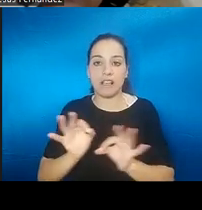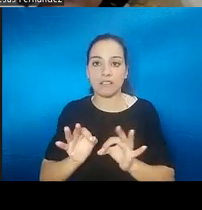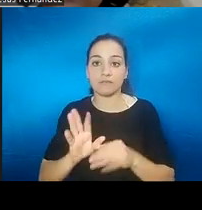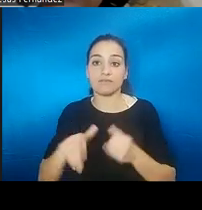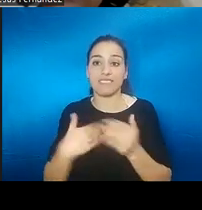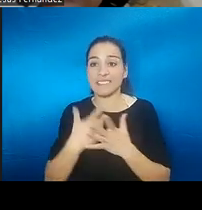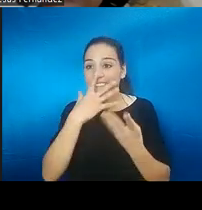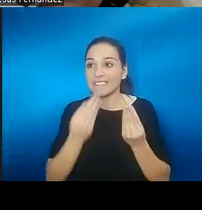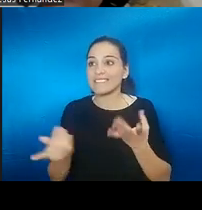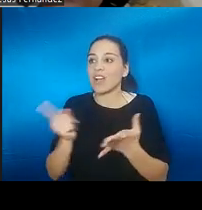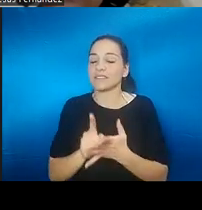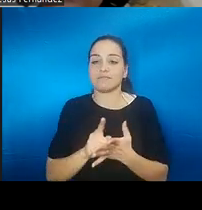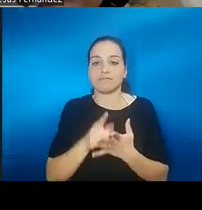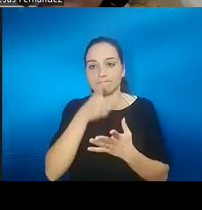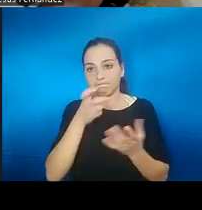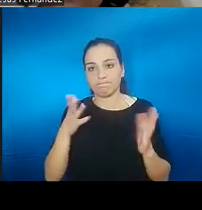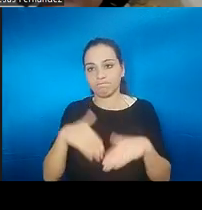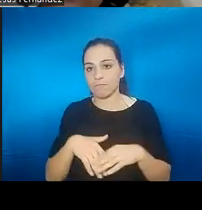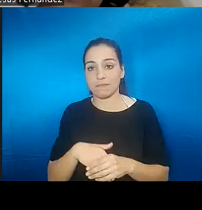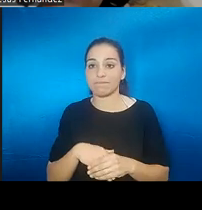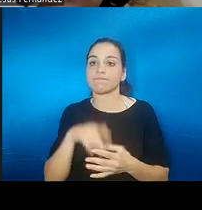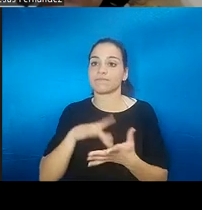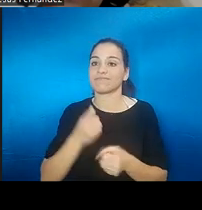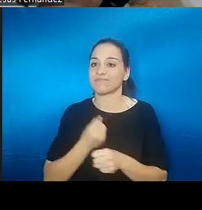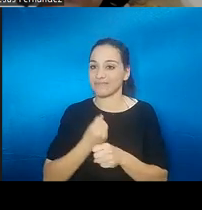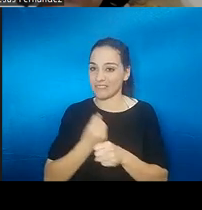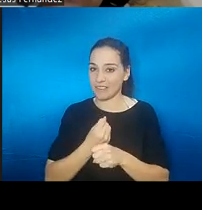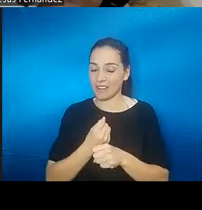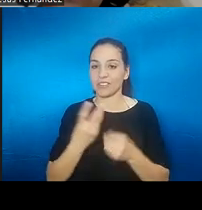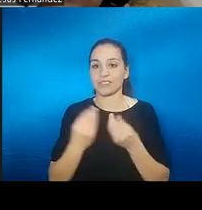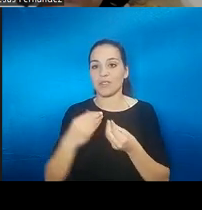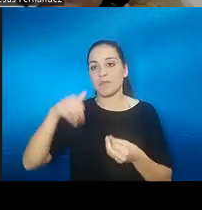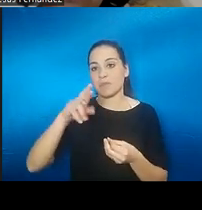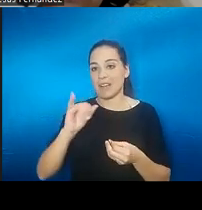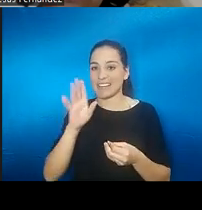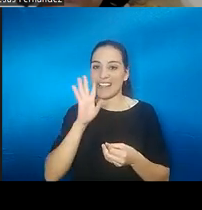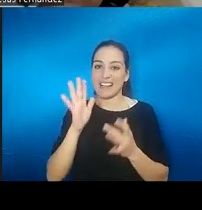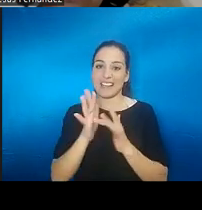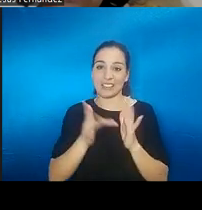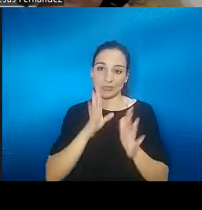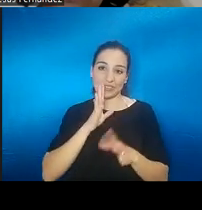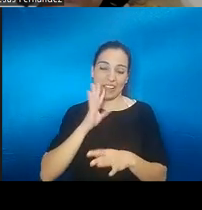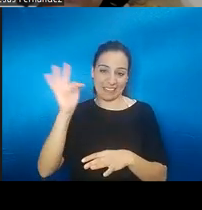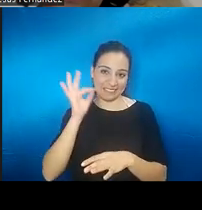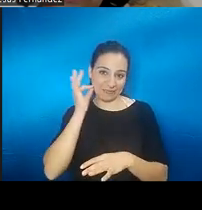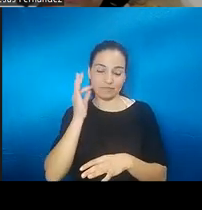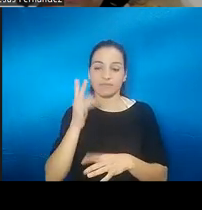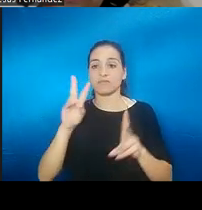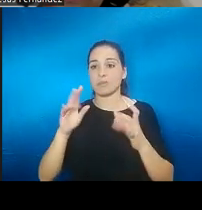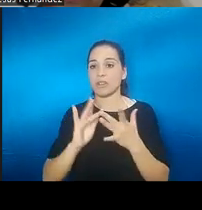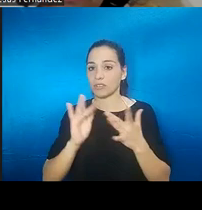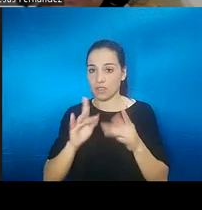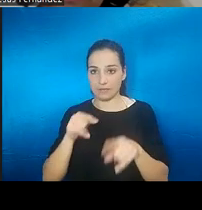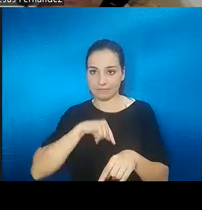recuperarlo en el trabajo bueno comparto totalmente con María Jesús todo lo que ha comentado a nivel social y lo que han